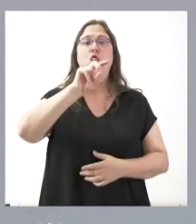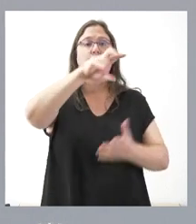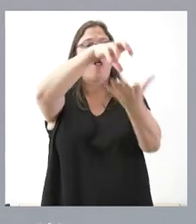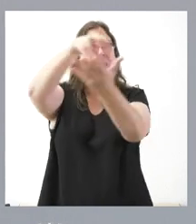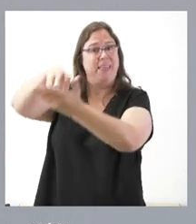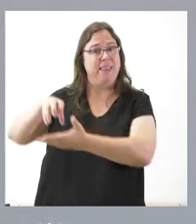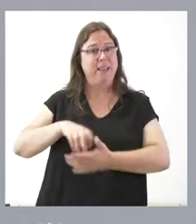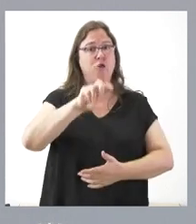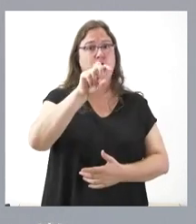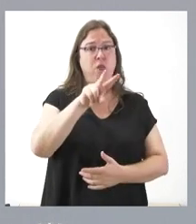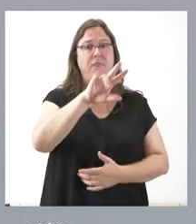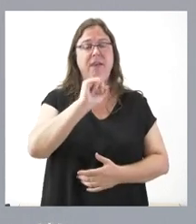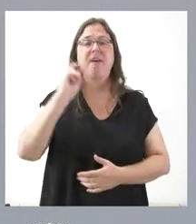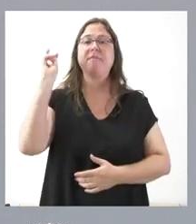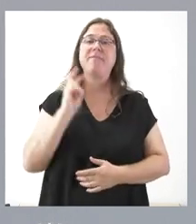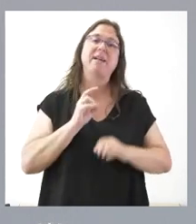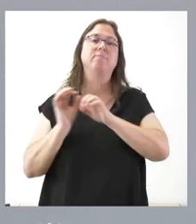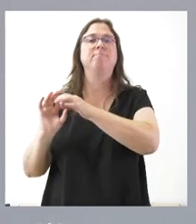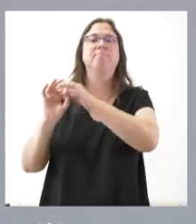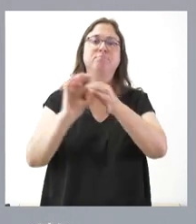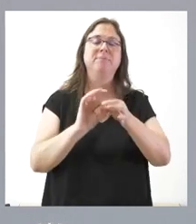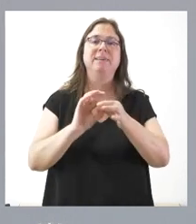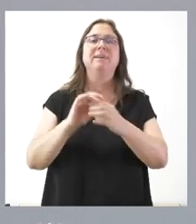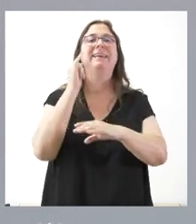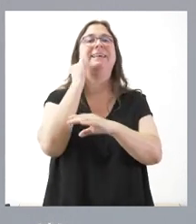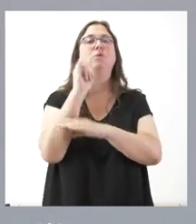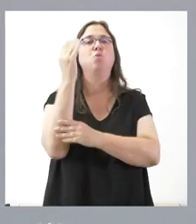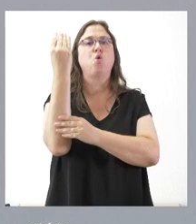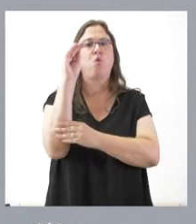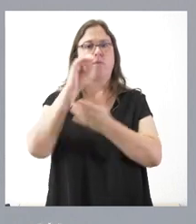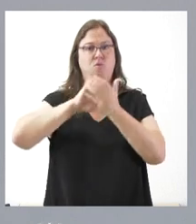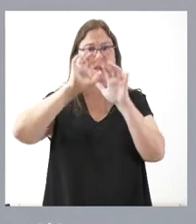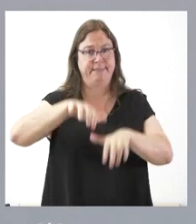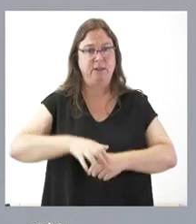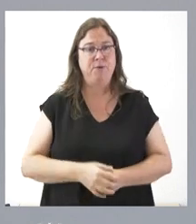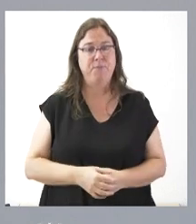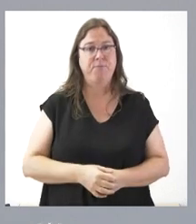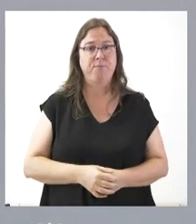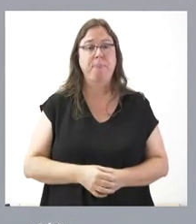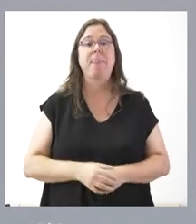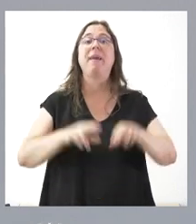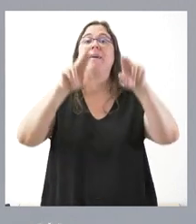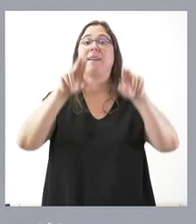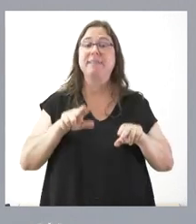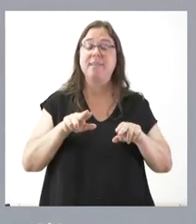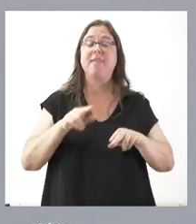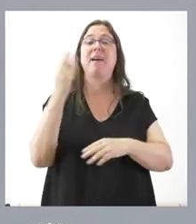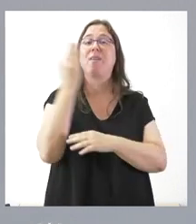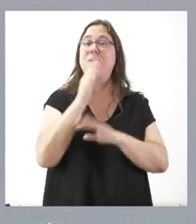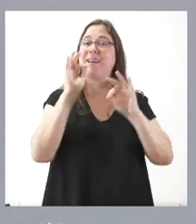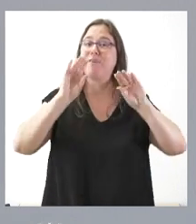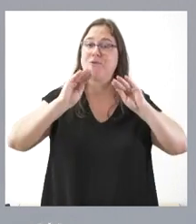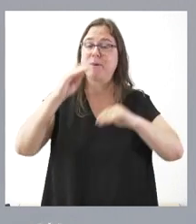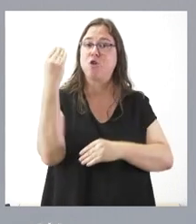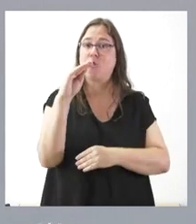dependientes del Instituto de la Juventud de Castilla y León. La residencia, albergue y escuela de formación